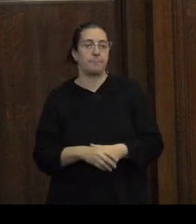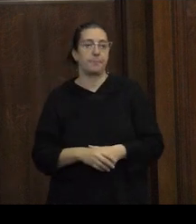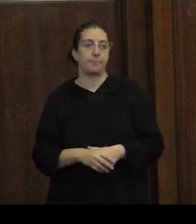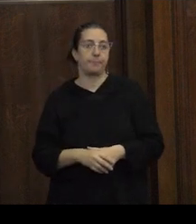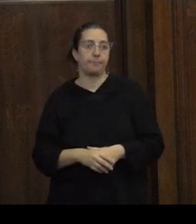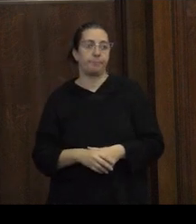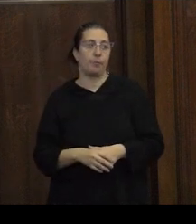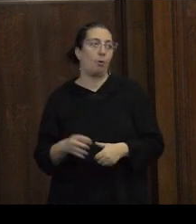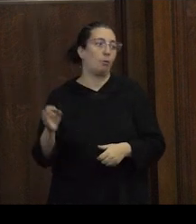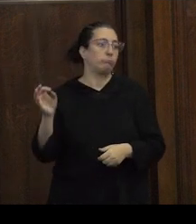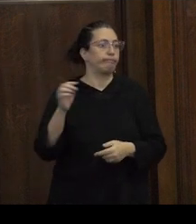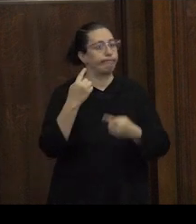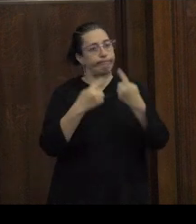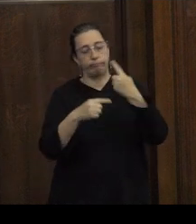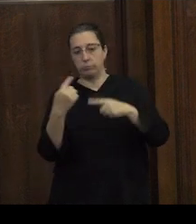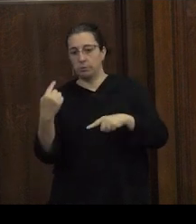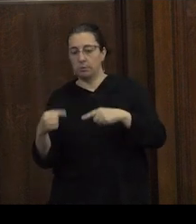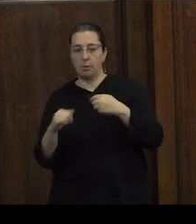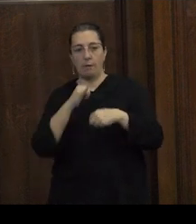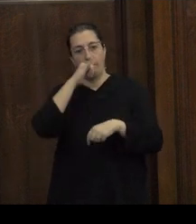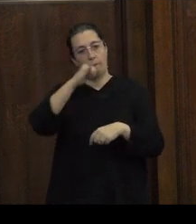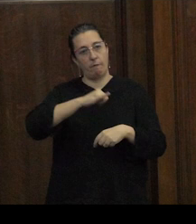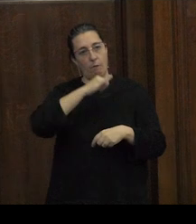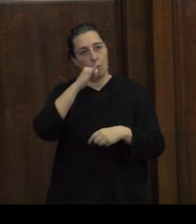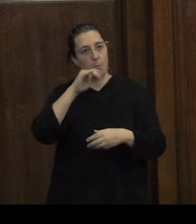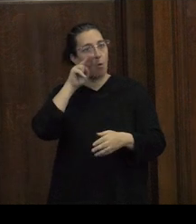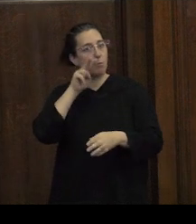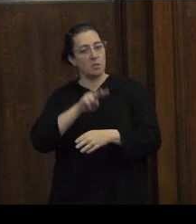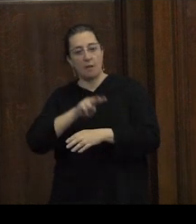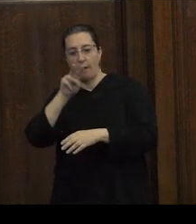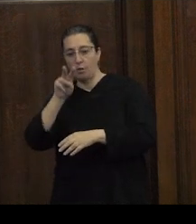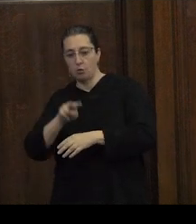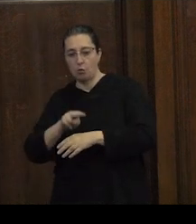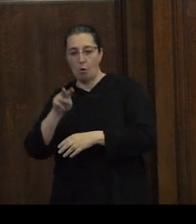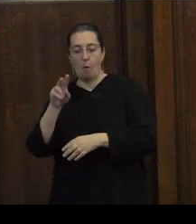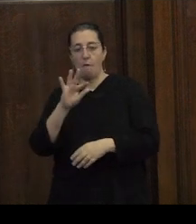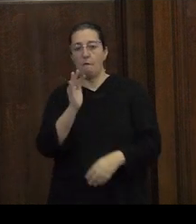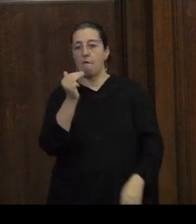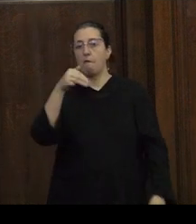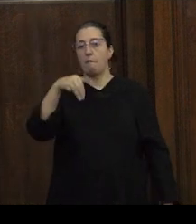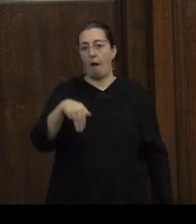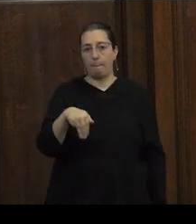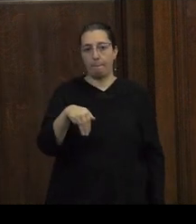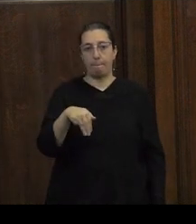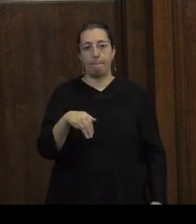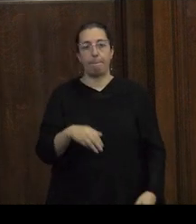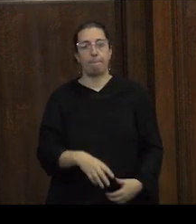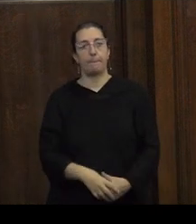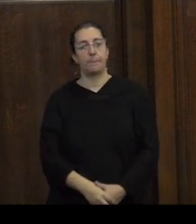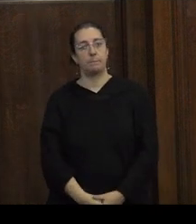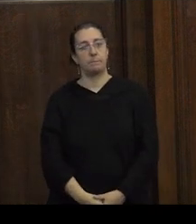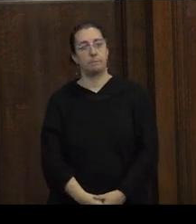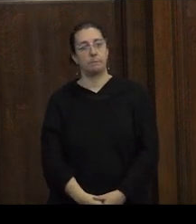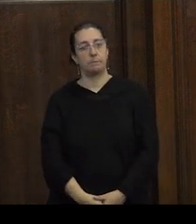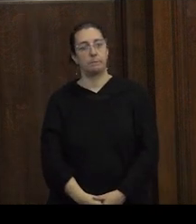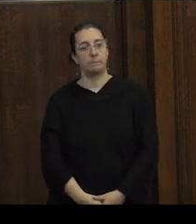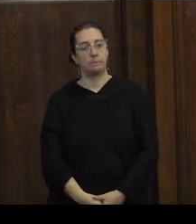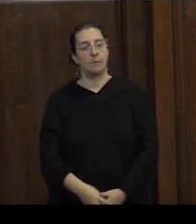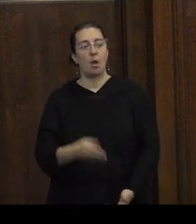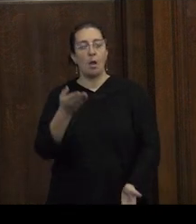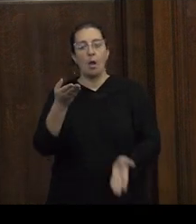o distintos informes incluso de observatorios como que han hecho